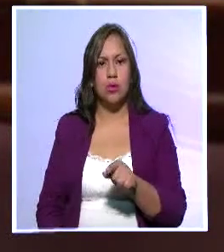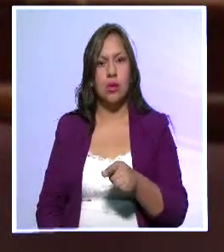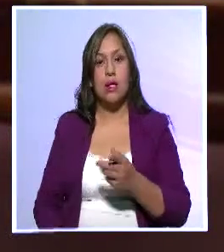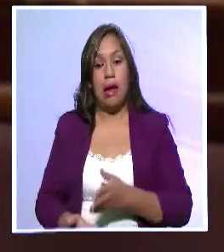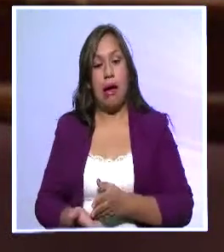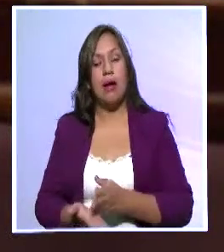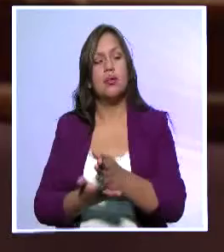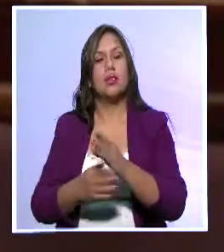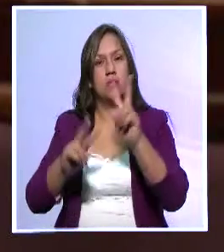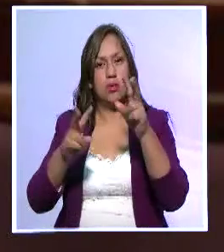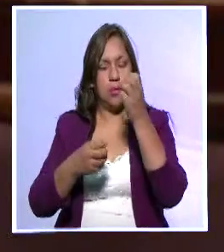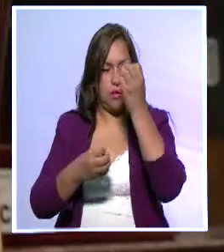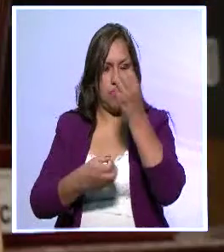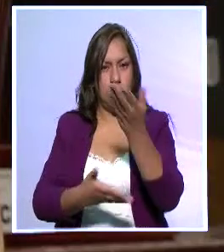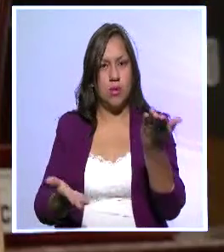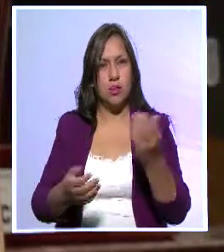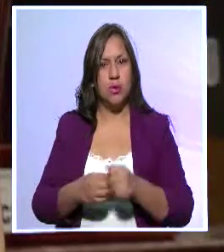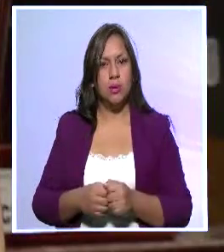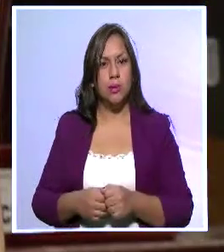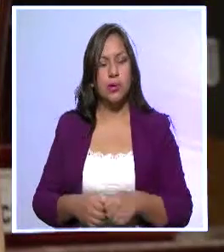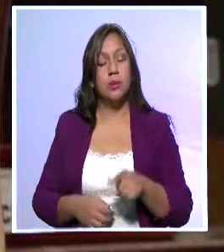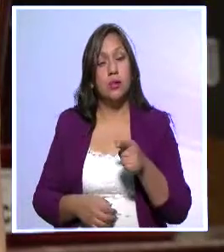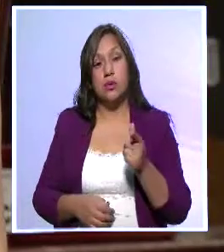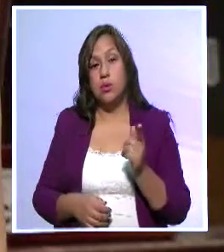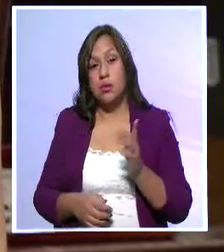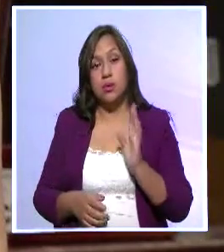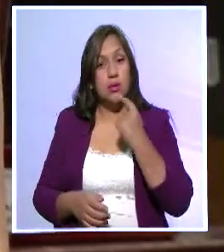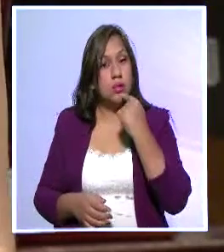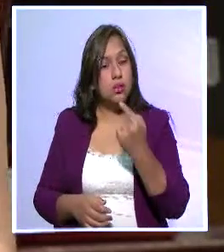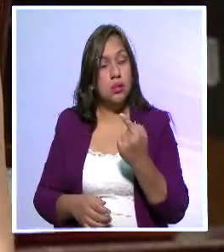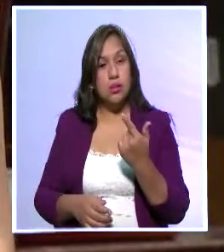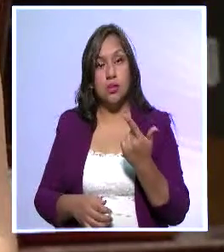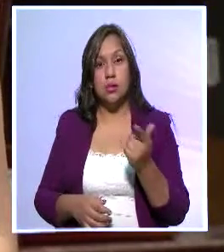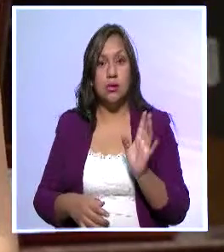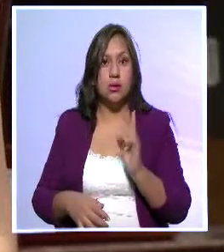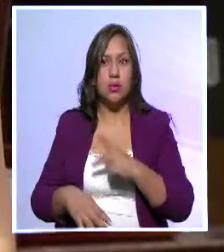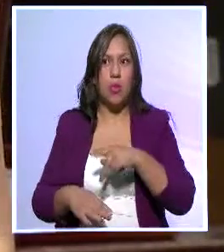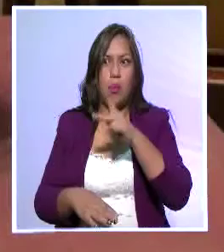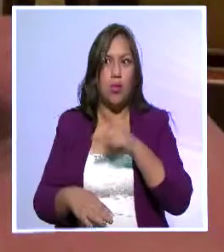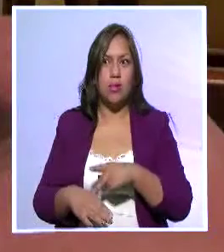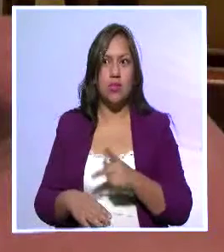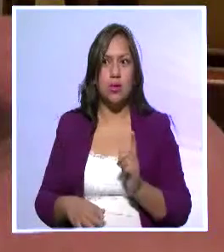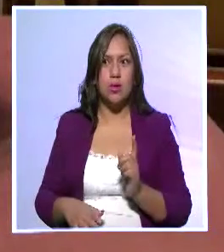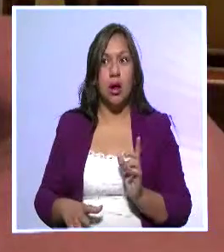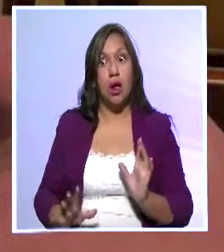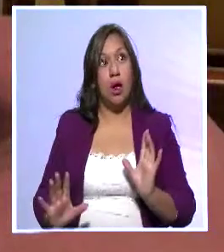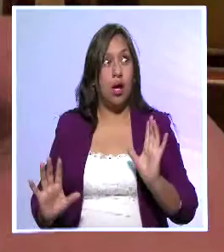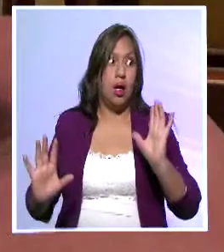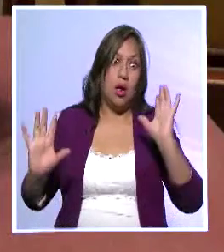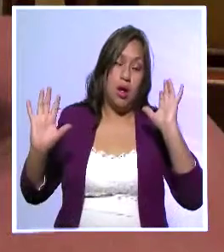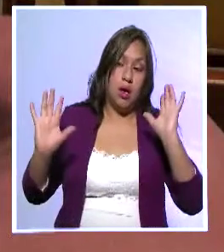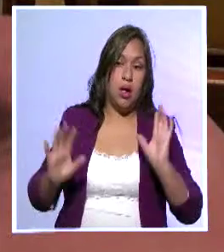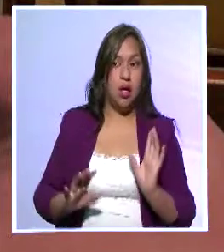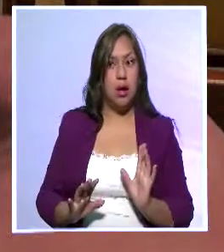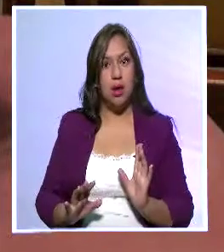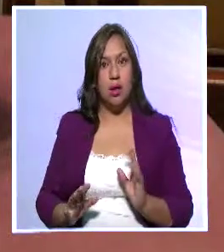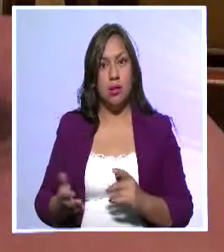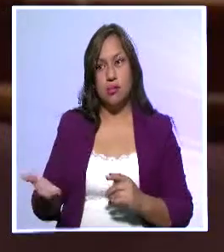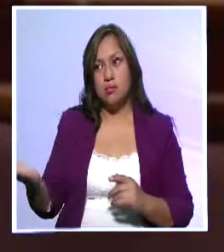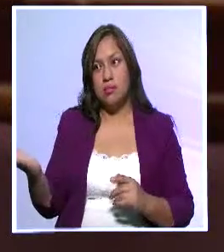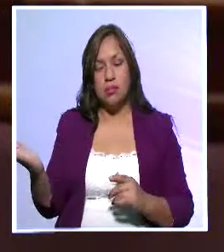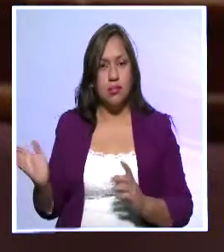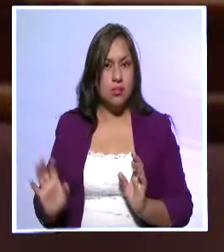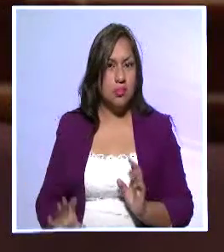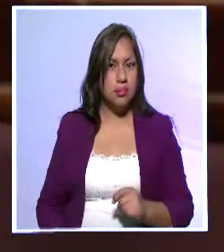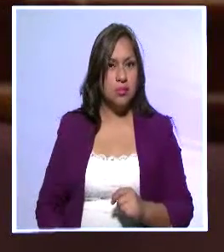acceso a la información. Es decir, no es una profesión así nomás, como se podría decir en el argot popular. Sí, la